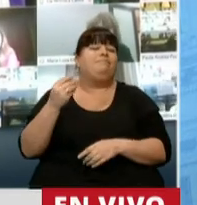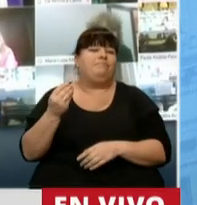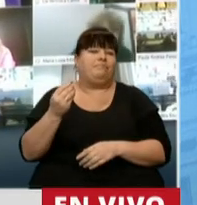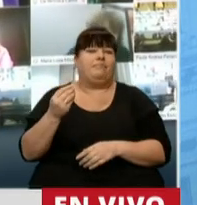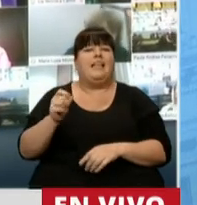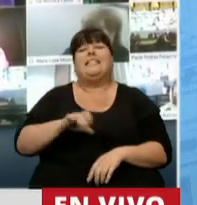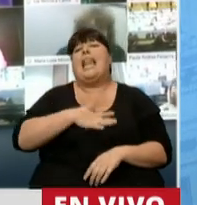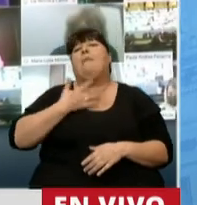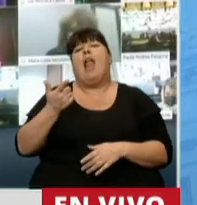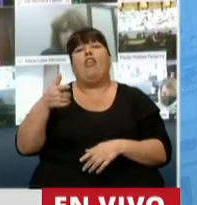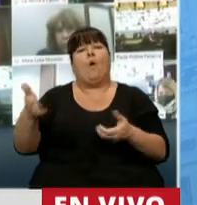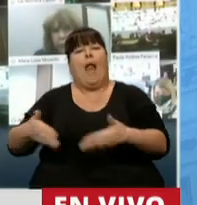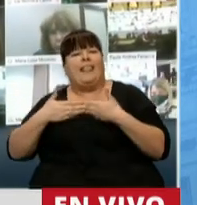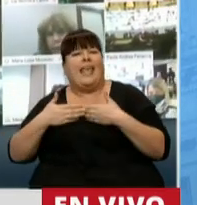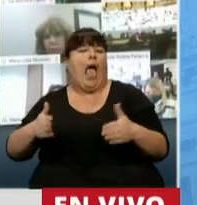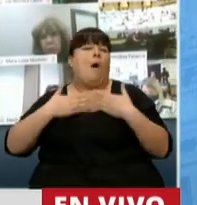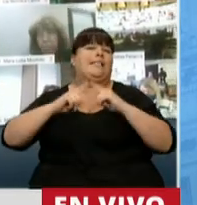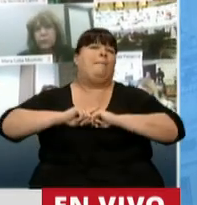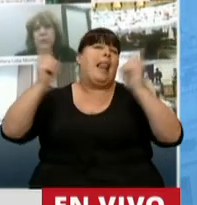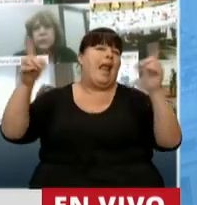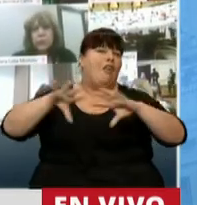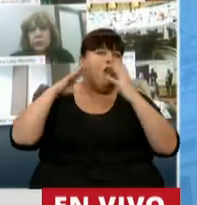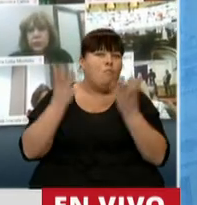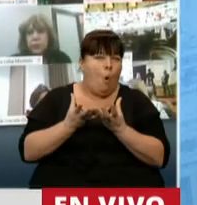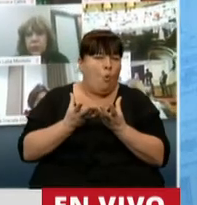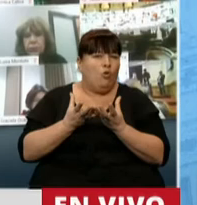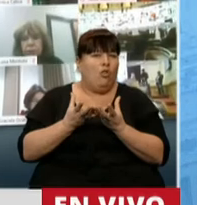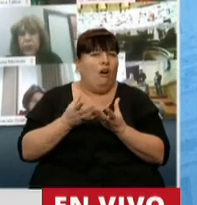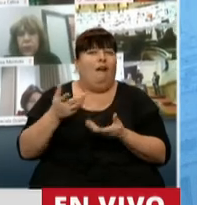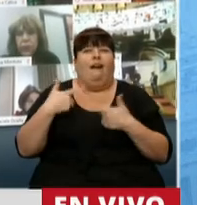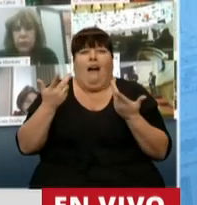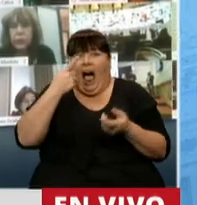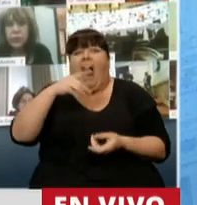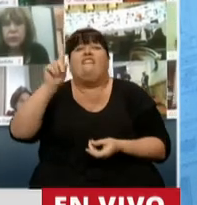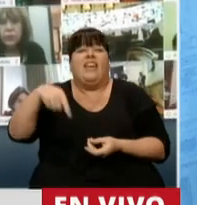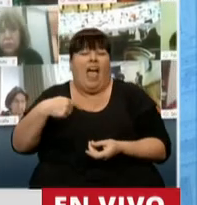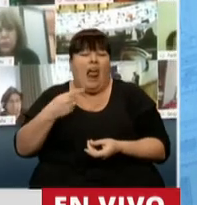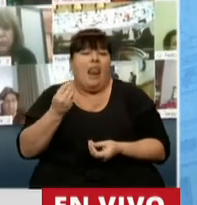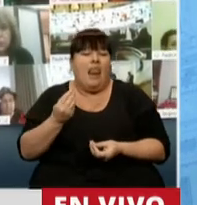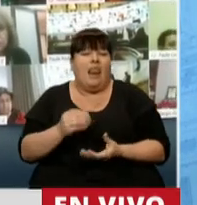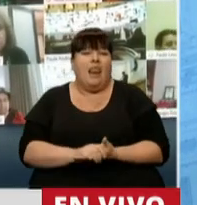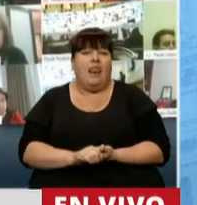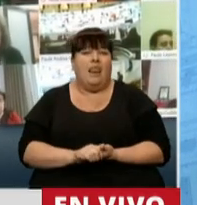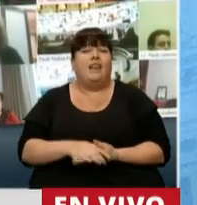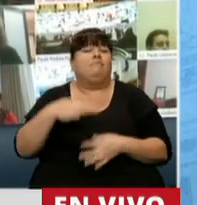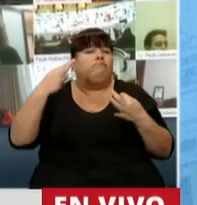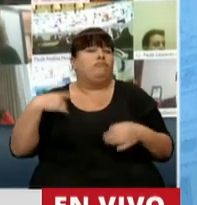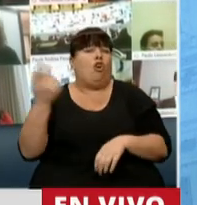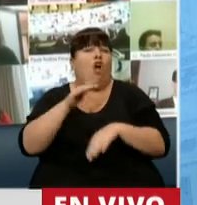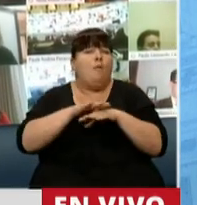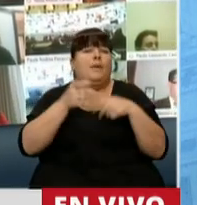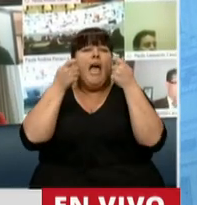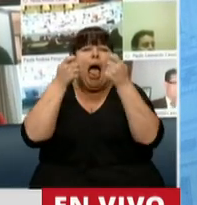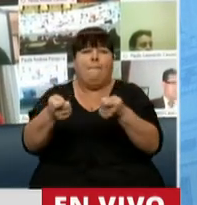a se enamoraron de la cuarentena, la cuarentena más larga del mundo, que no tuvieron otro efecto que socavar el compromiso y el